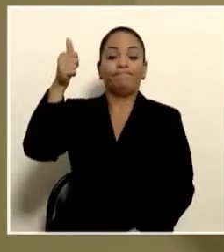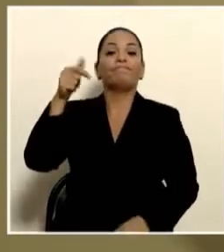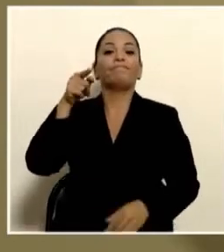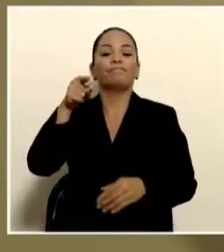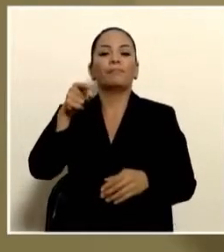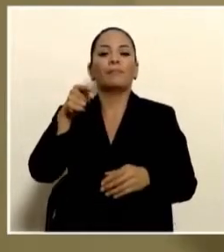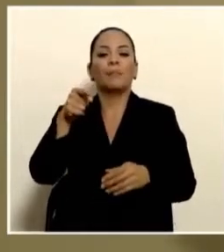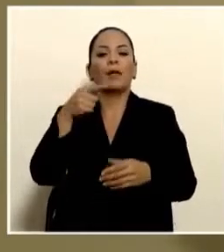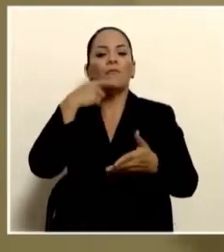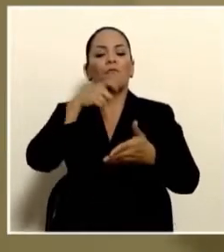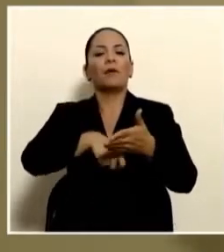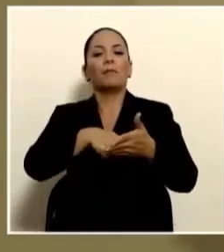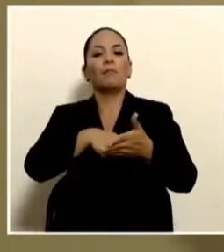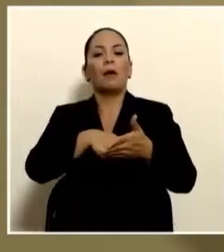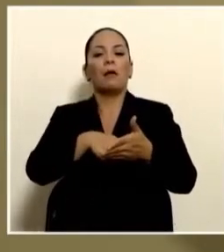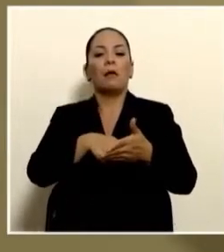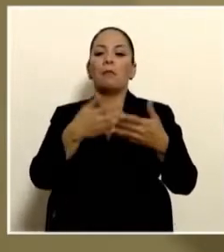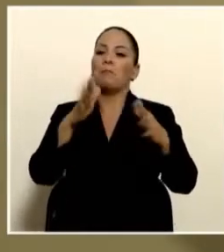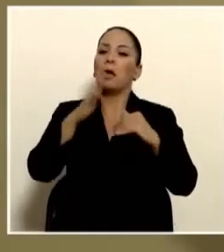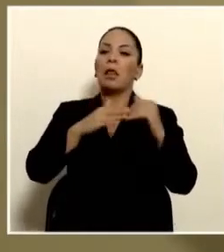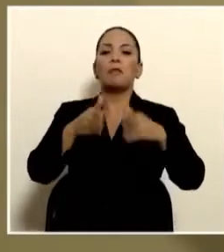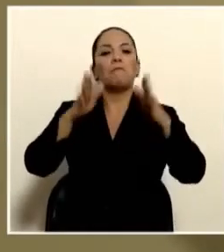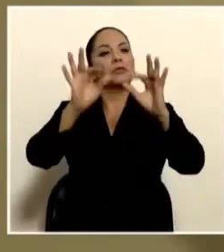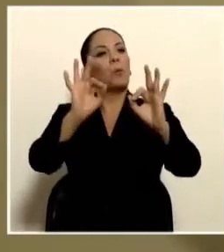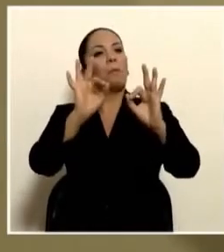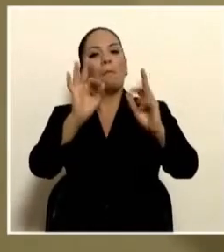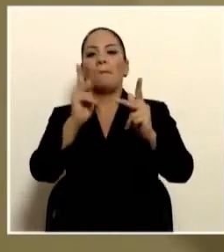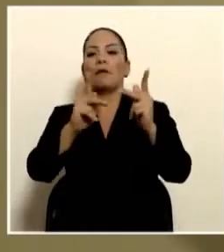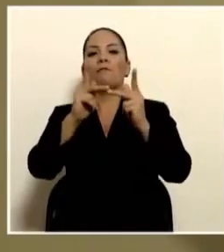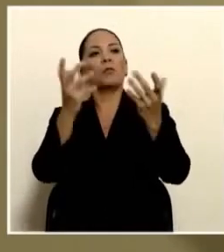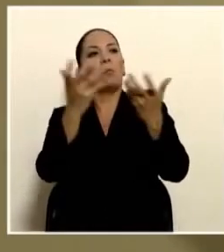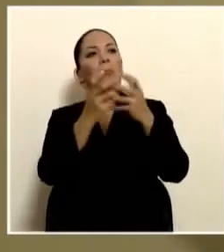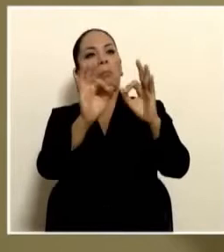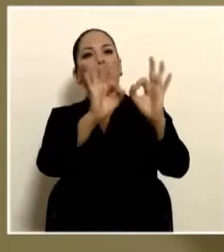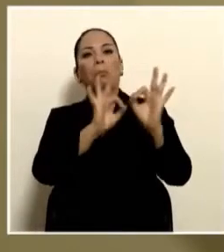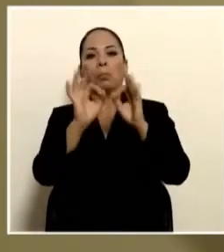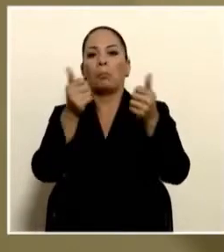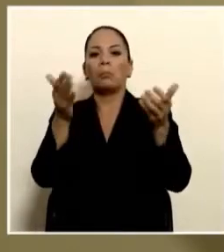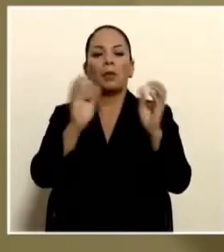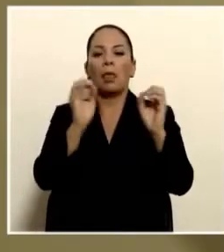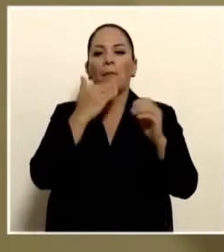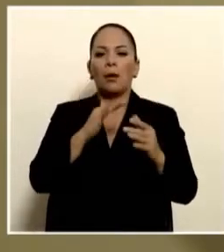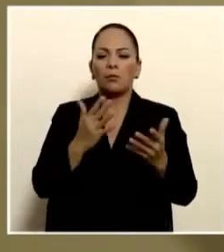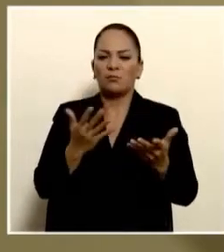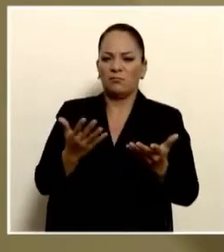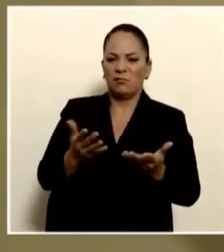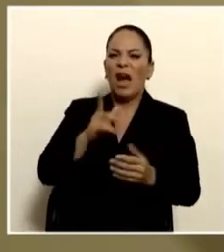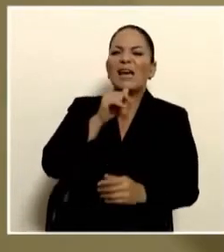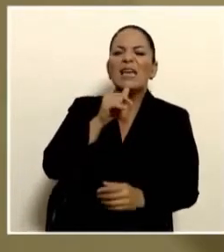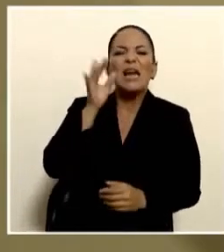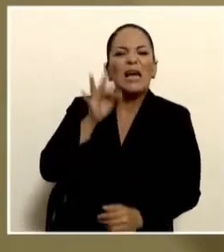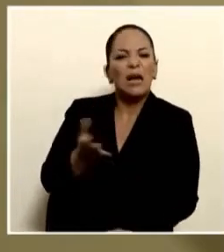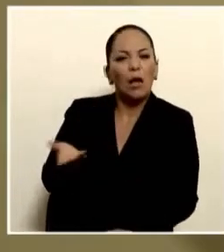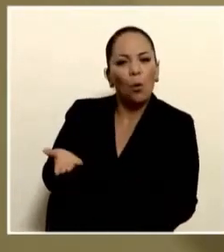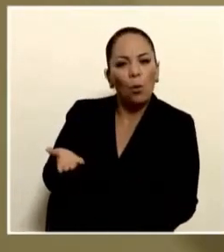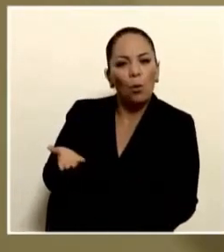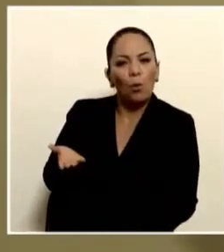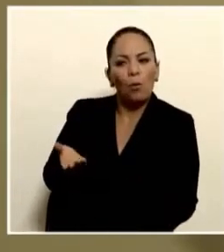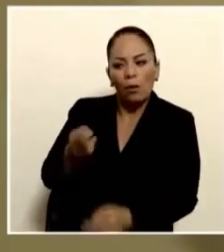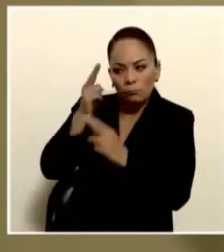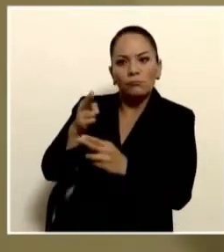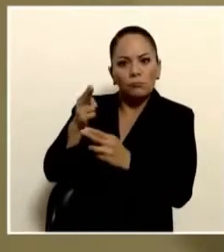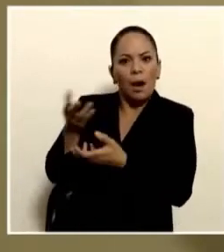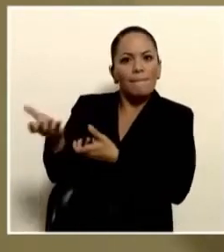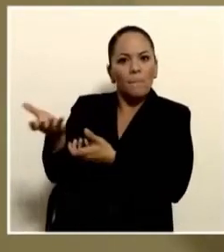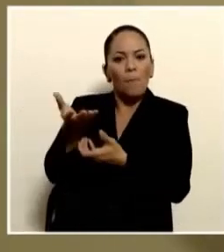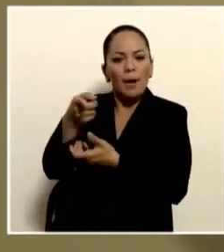entrega el edificio en perfecta condición. ¿A quién le creo? ¿Al benemérito Cuerpo de Bomberos